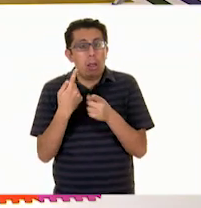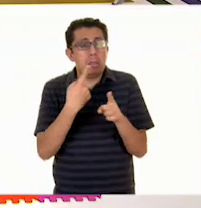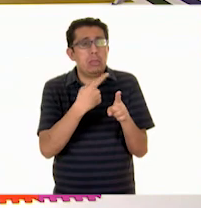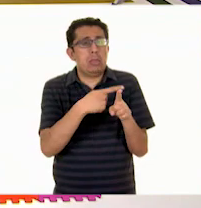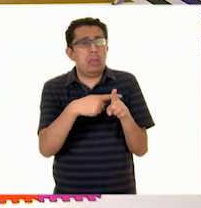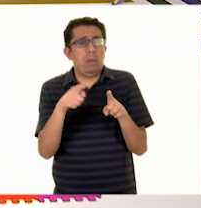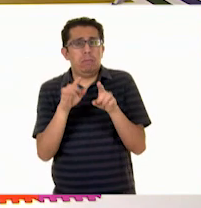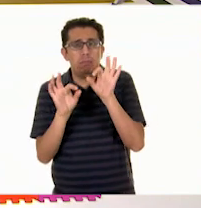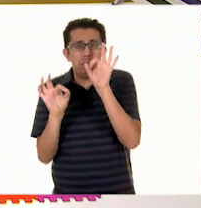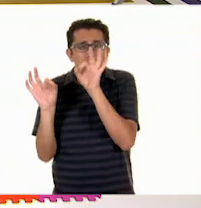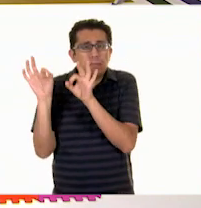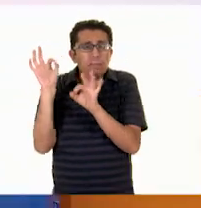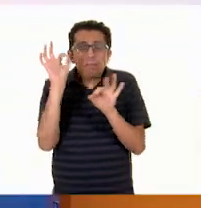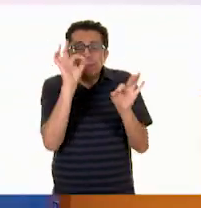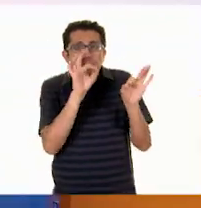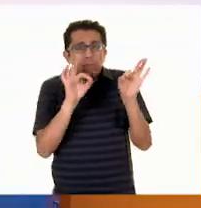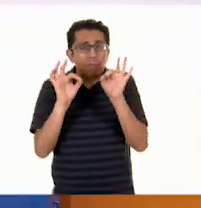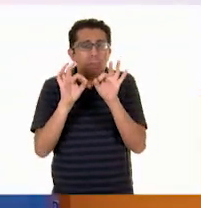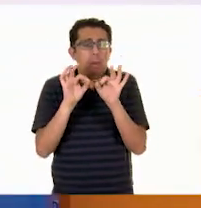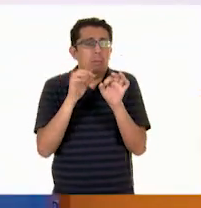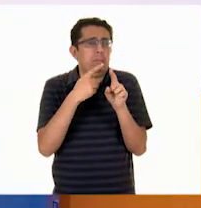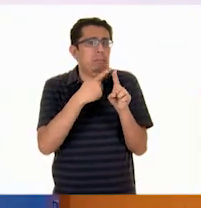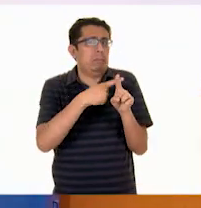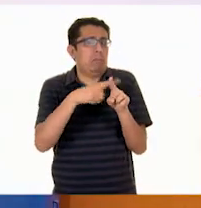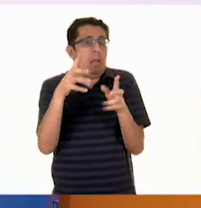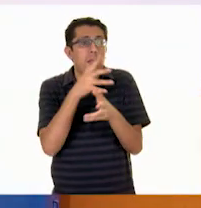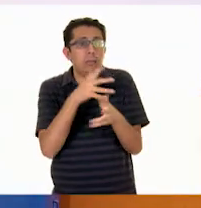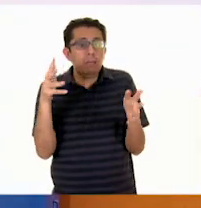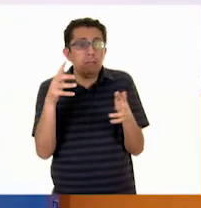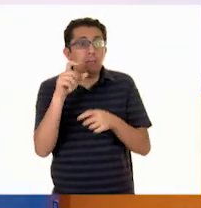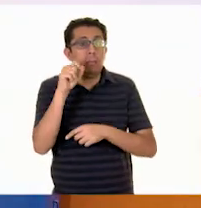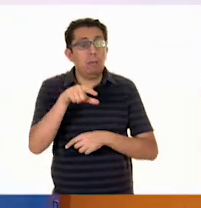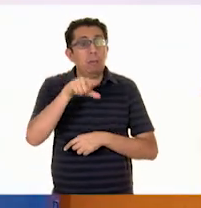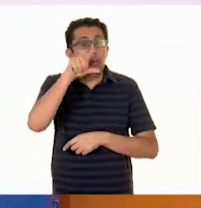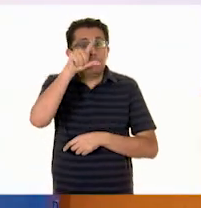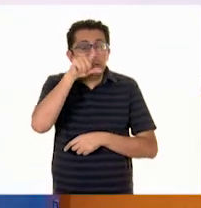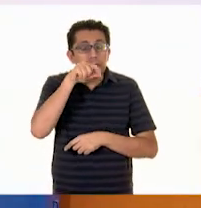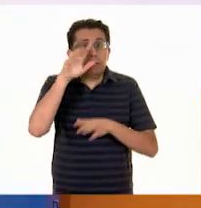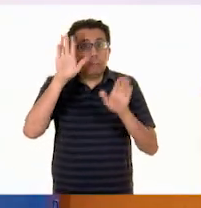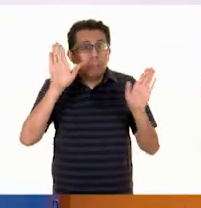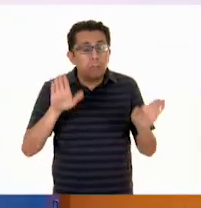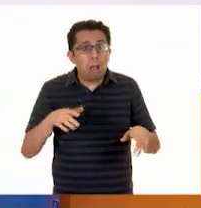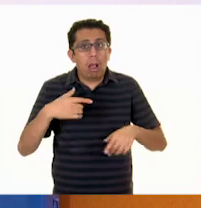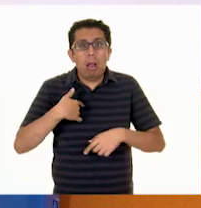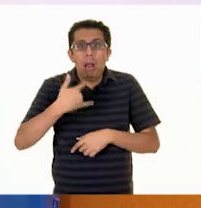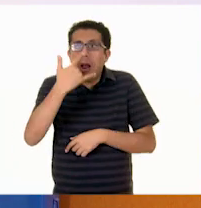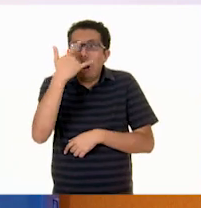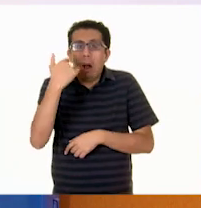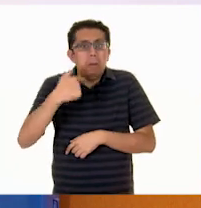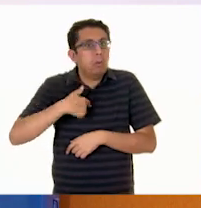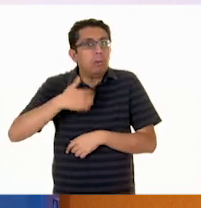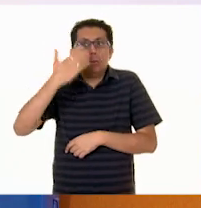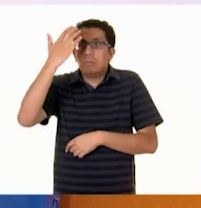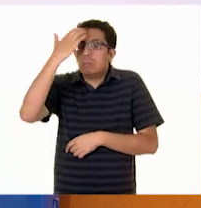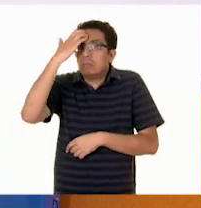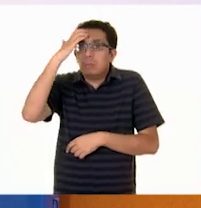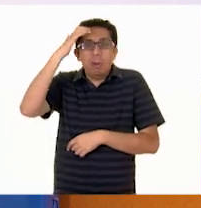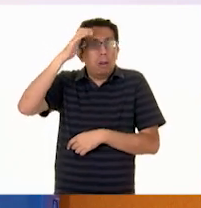enormes. Aves tan raras que en mi vida había visto.